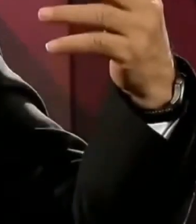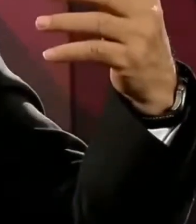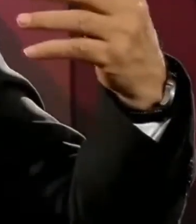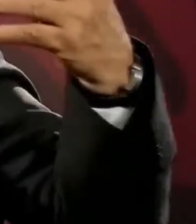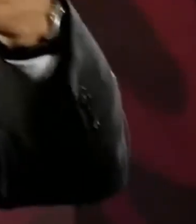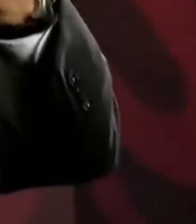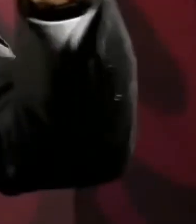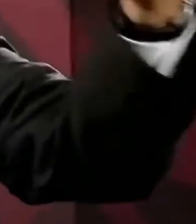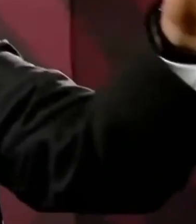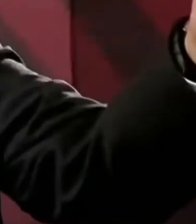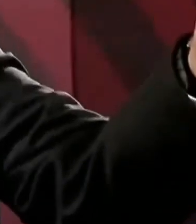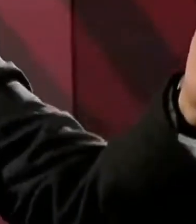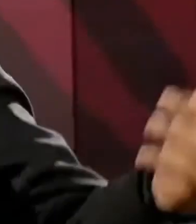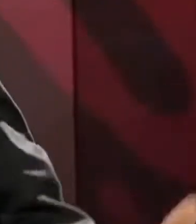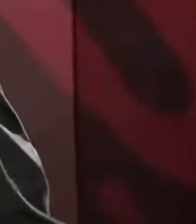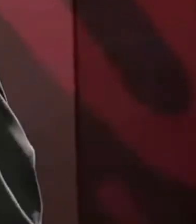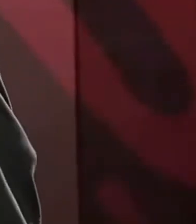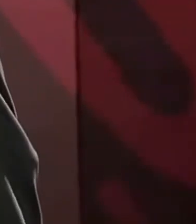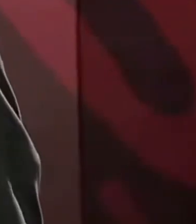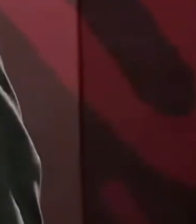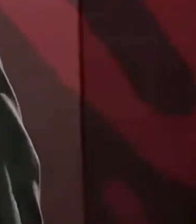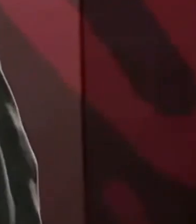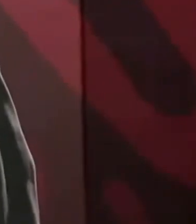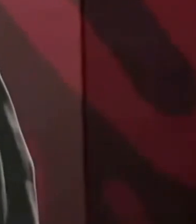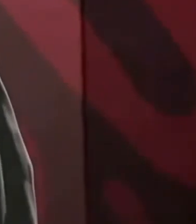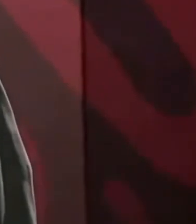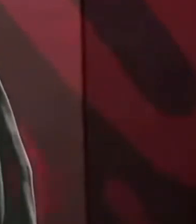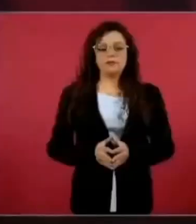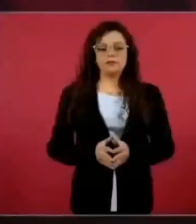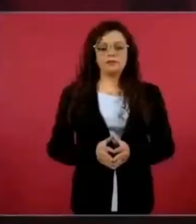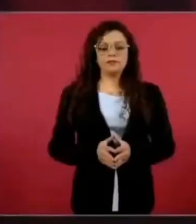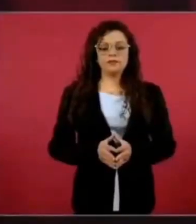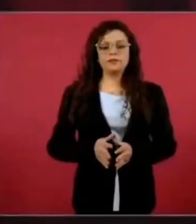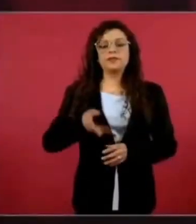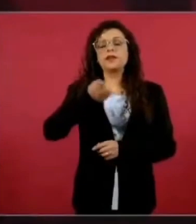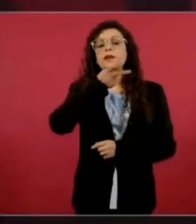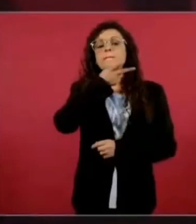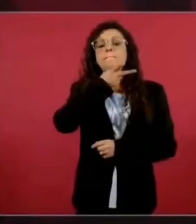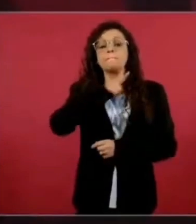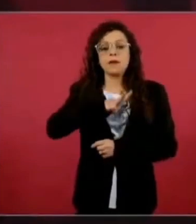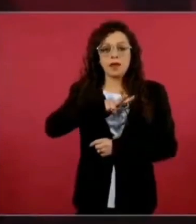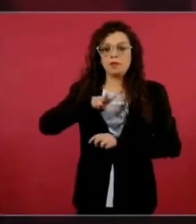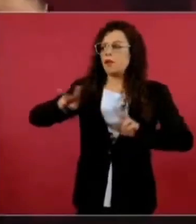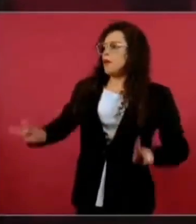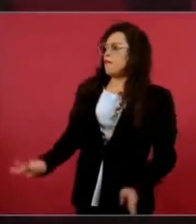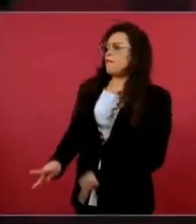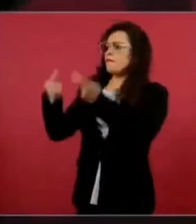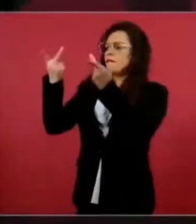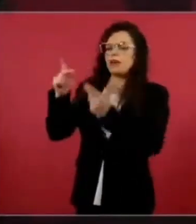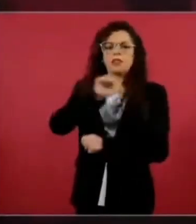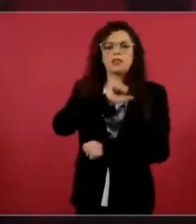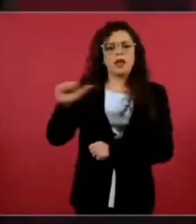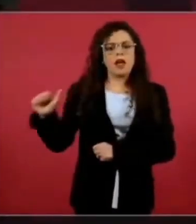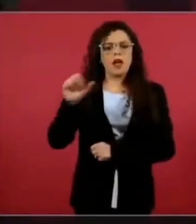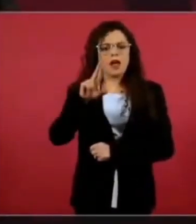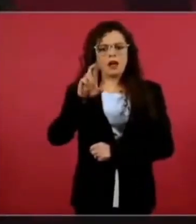vendieron acciones hasta de Pemex, contratos